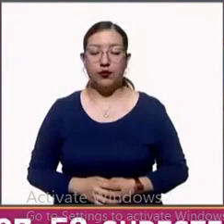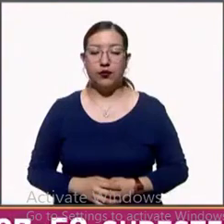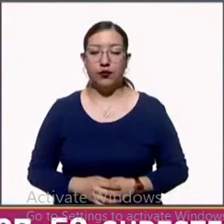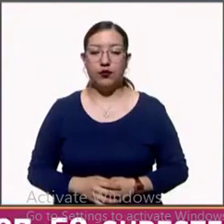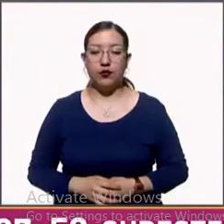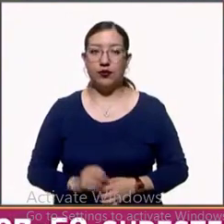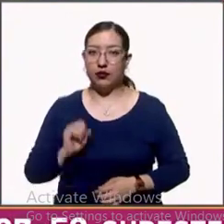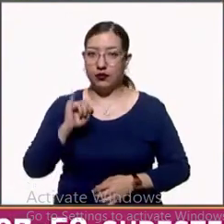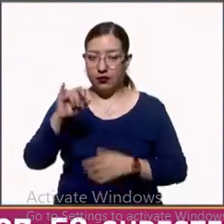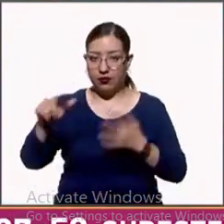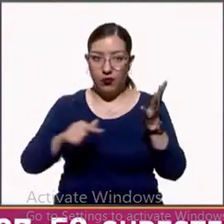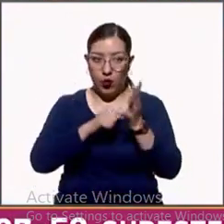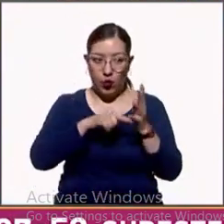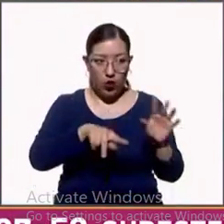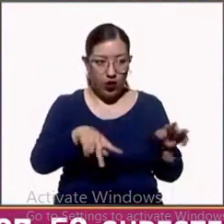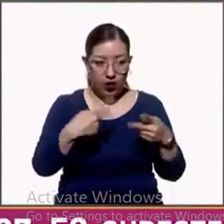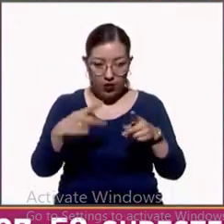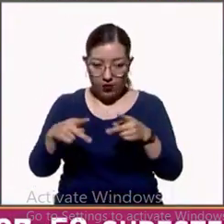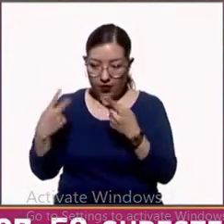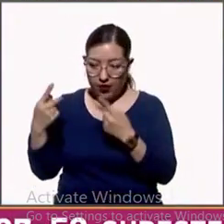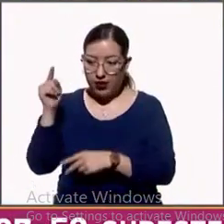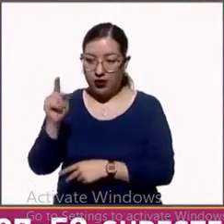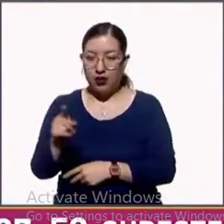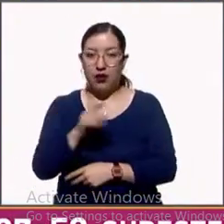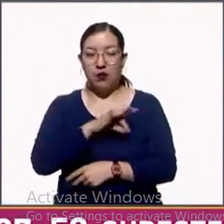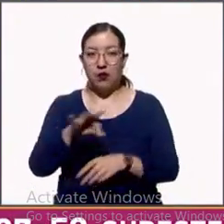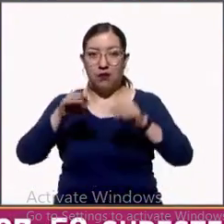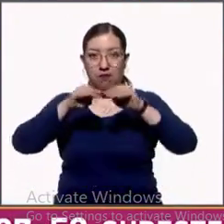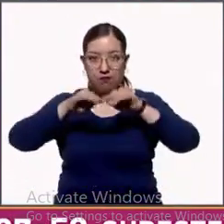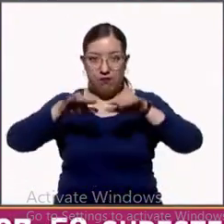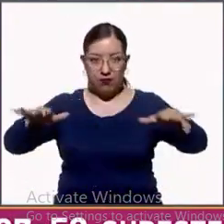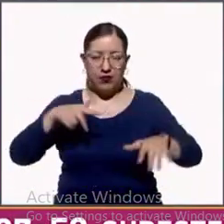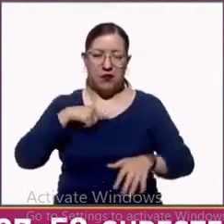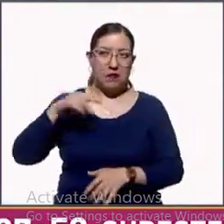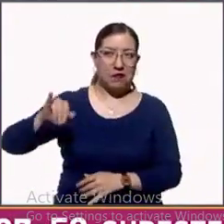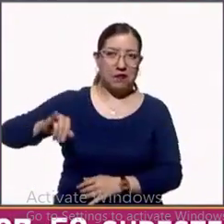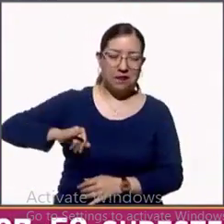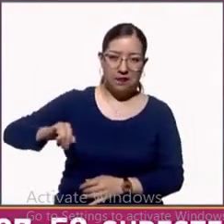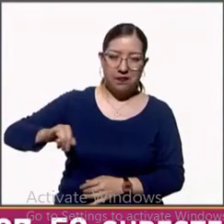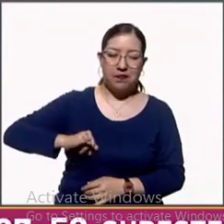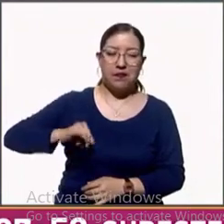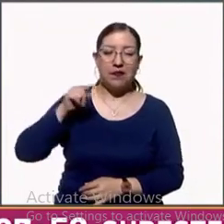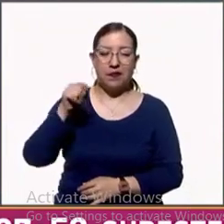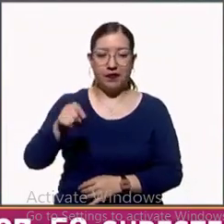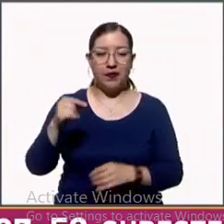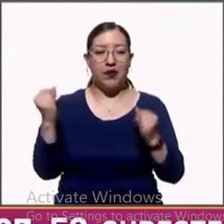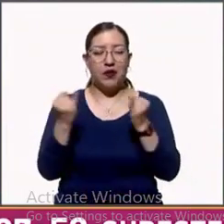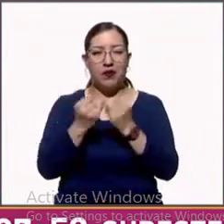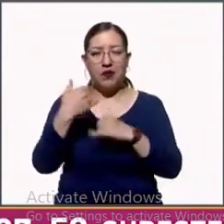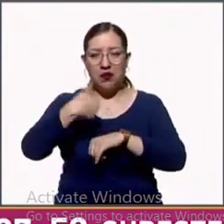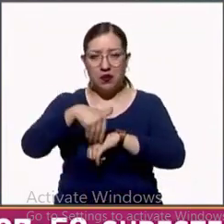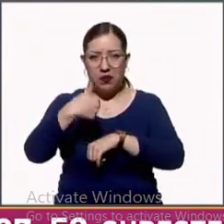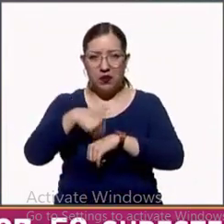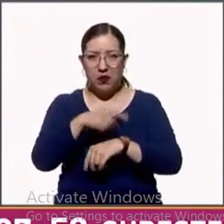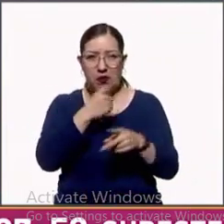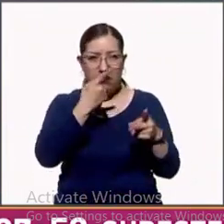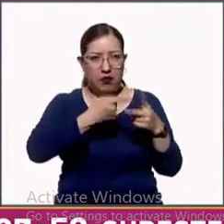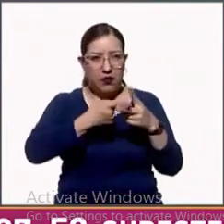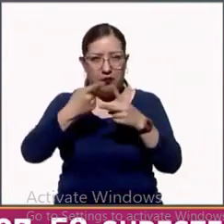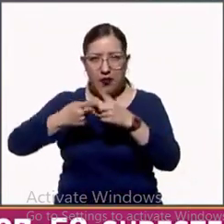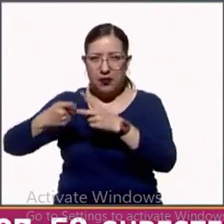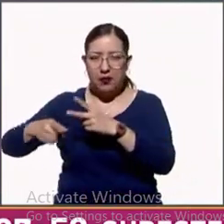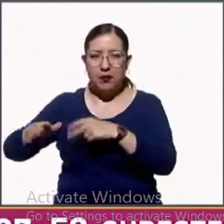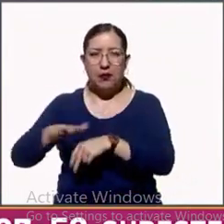de venta se convierten en lugares de publicidad. Me llama mucho la atención los números, Lupita, porque da la impresión de